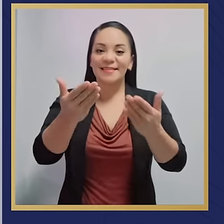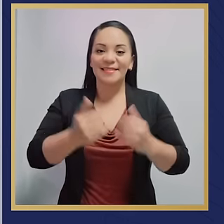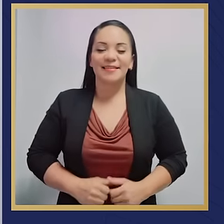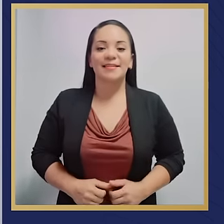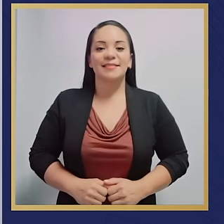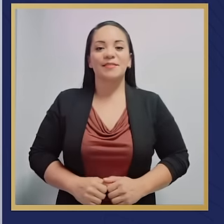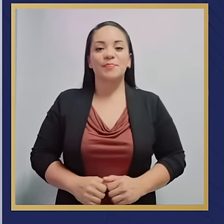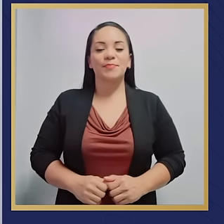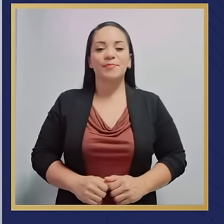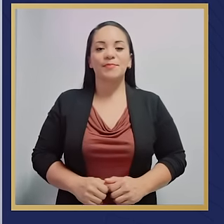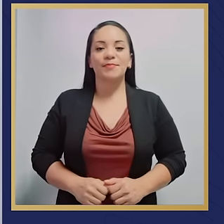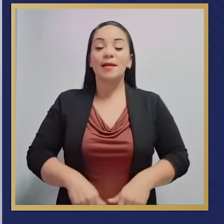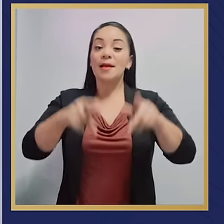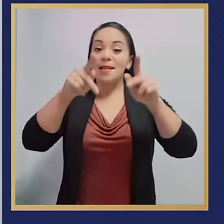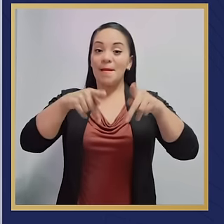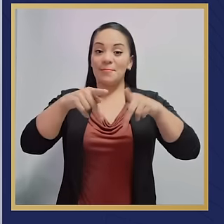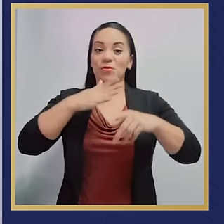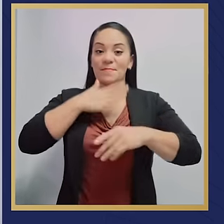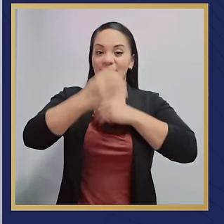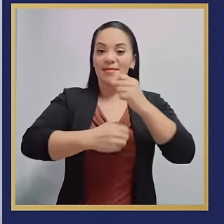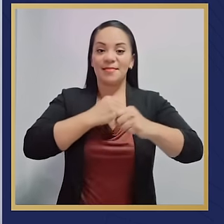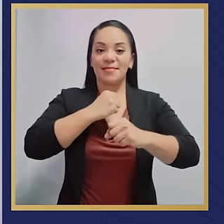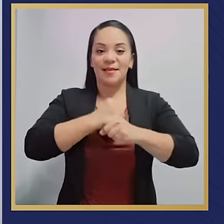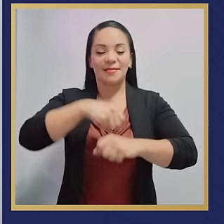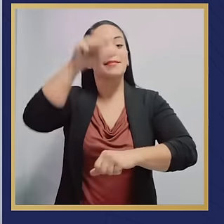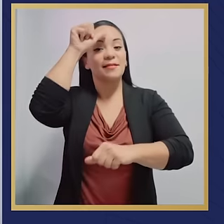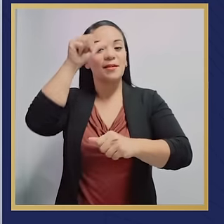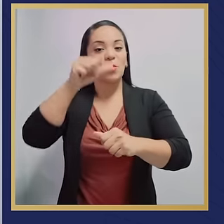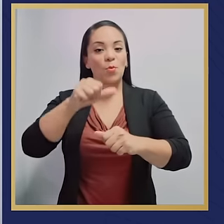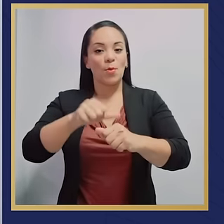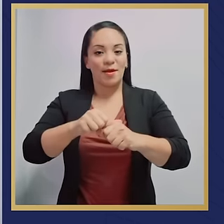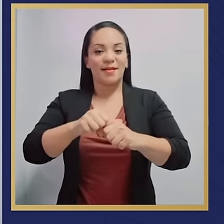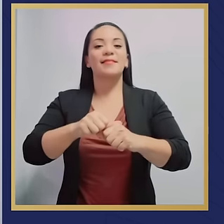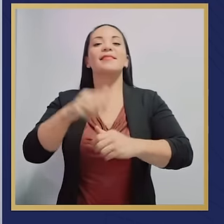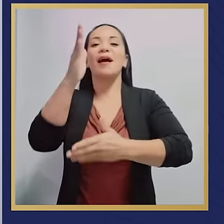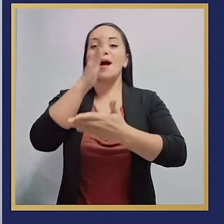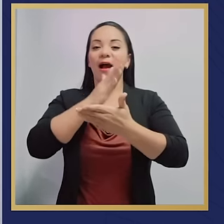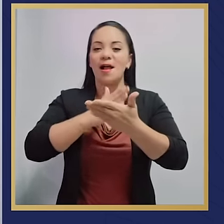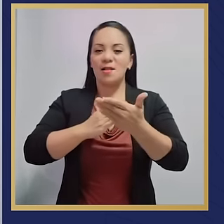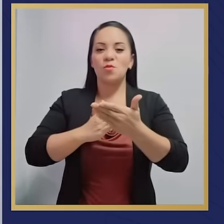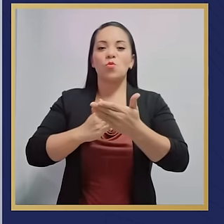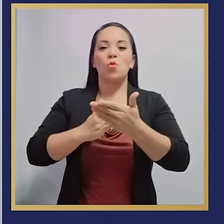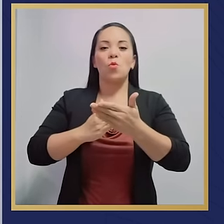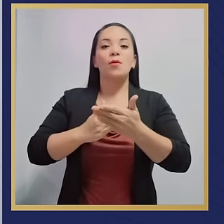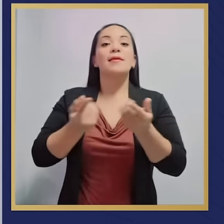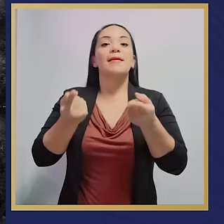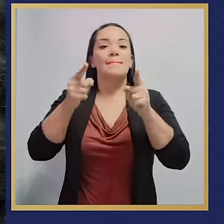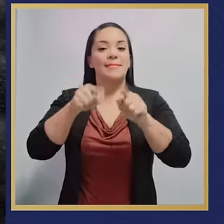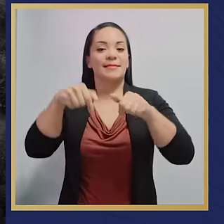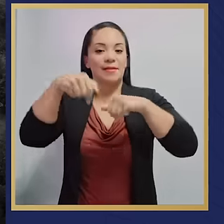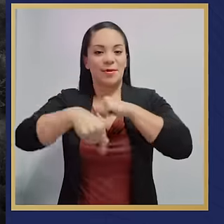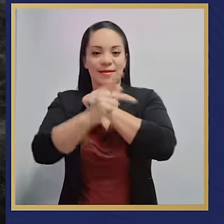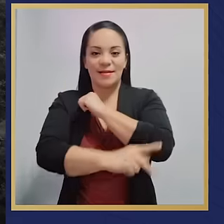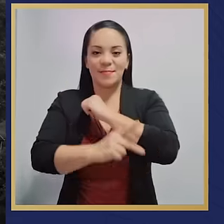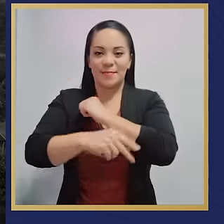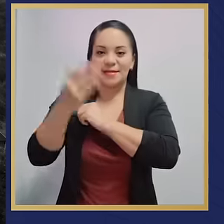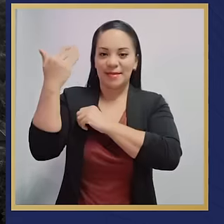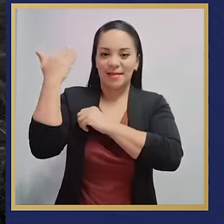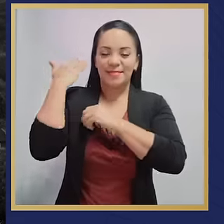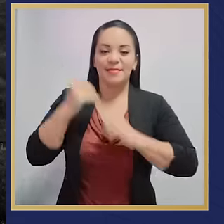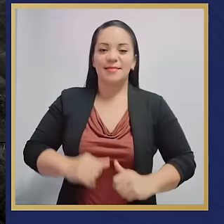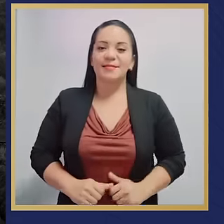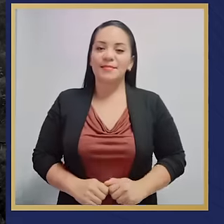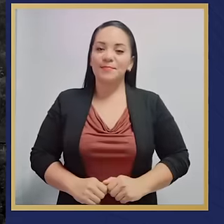Compatriotas, la gente de mi edad se acuerda de algo que sucedía en nuestro país y que